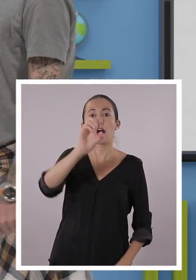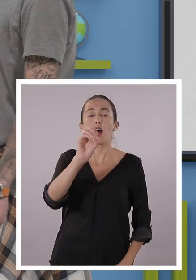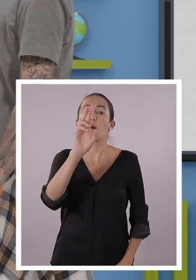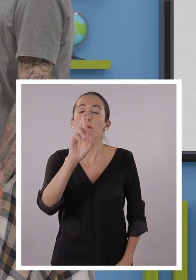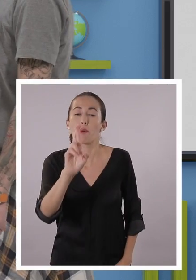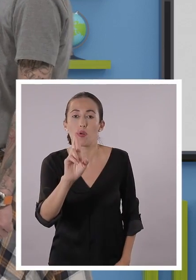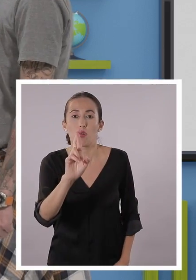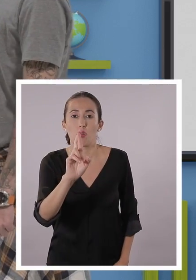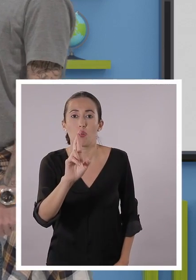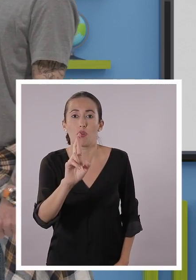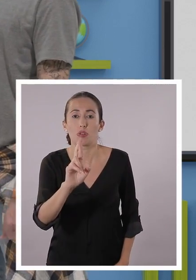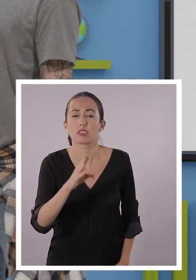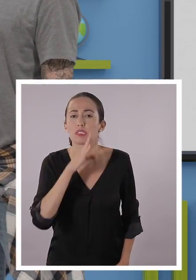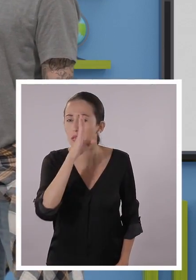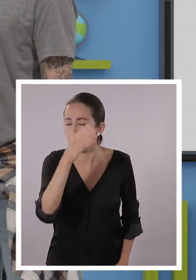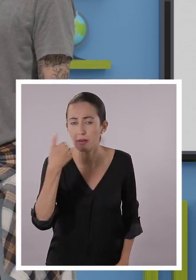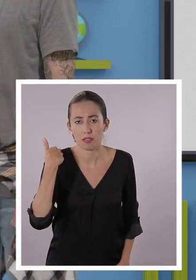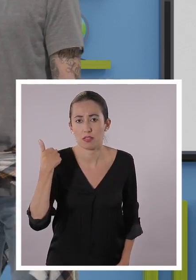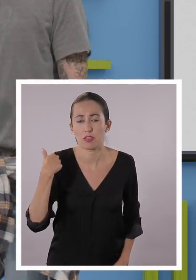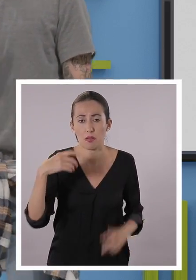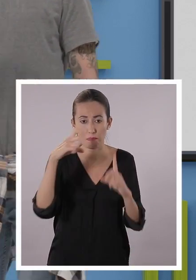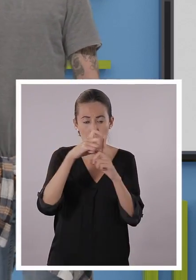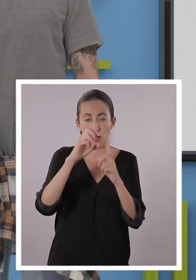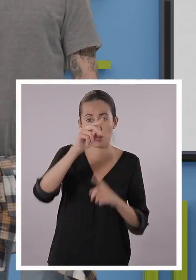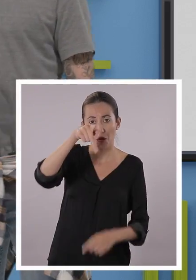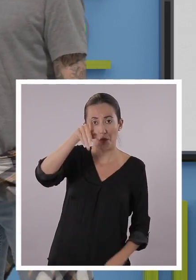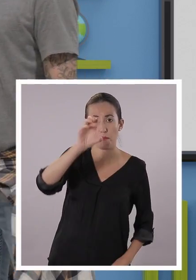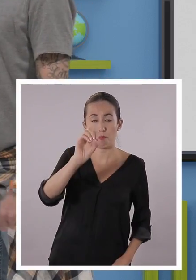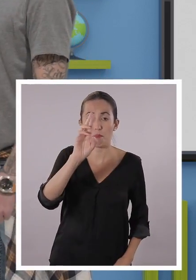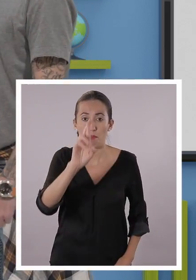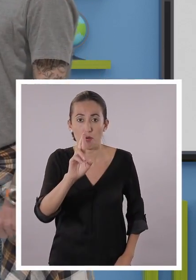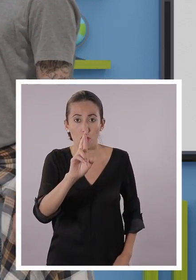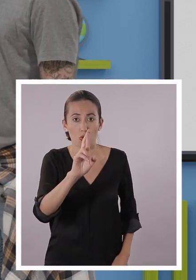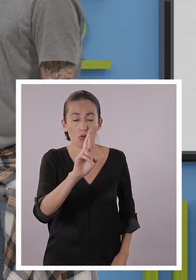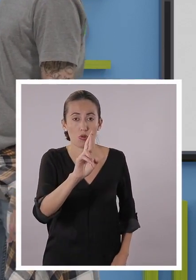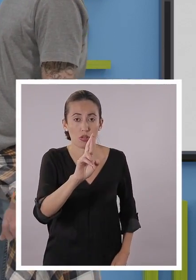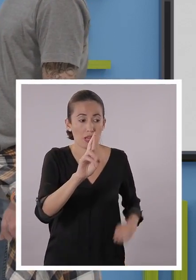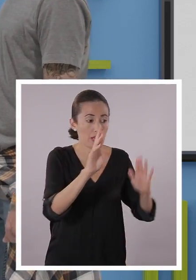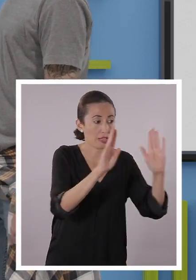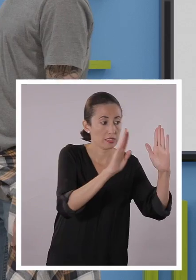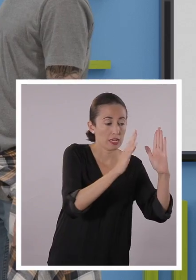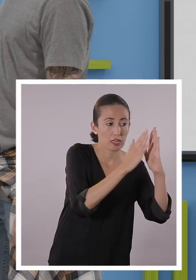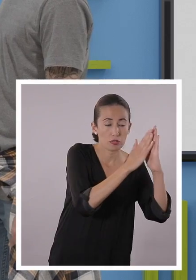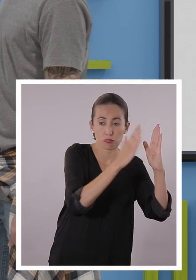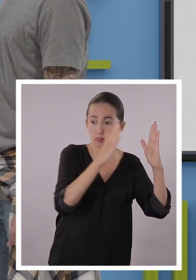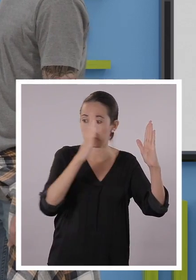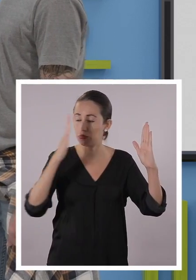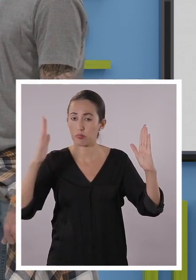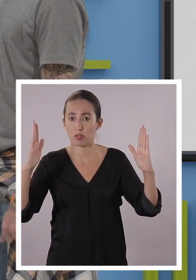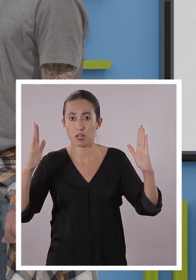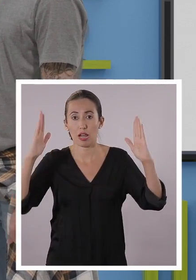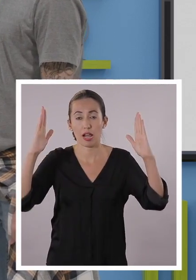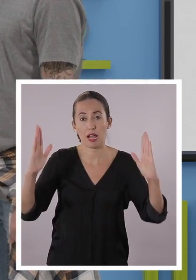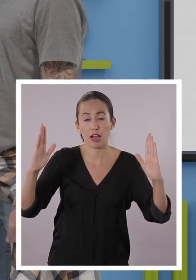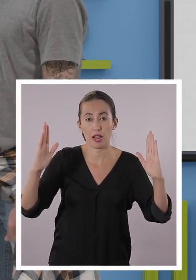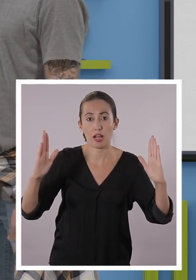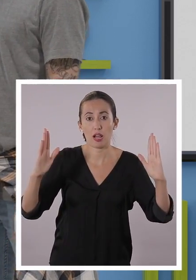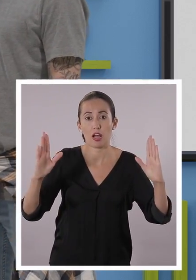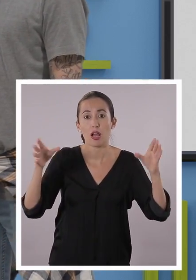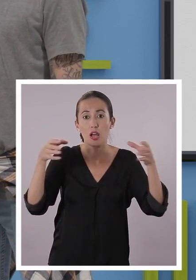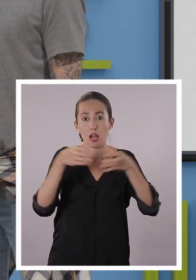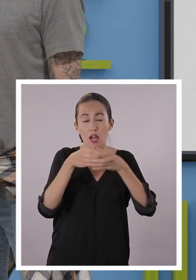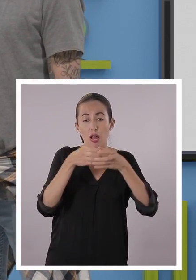Eran anunciadas por. Por. Y desde por hasta el final va a ser